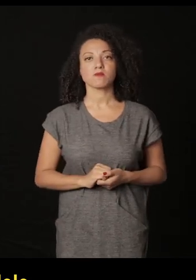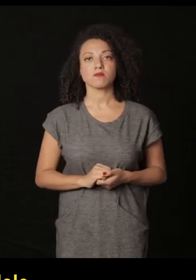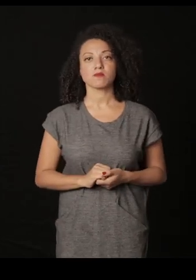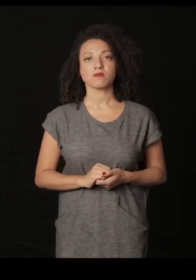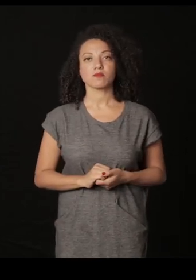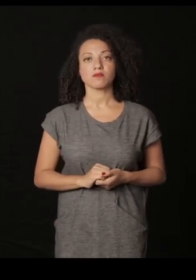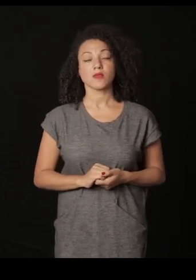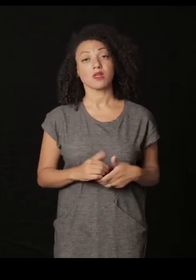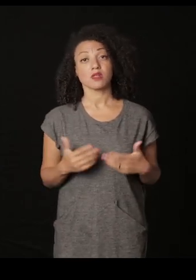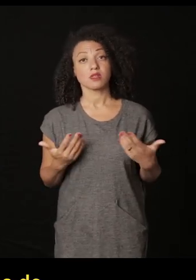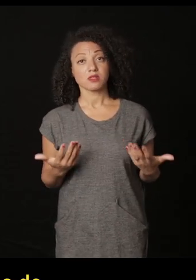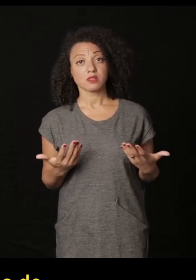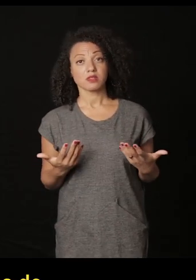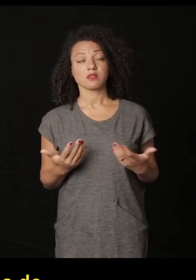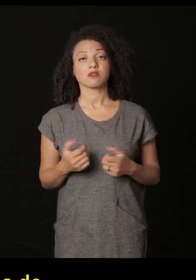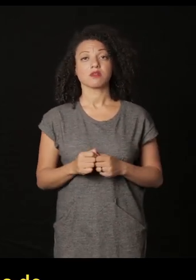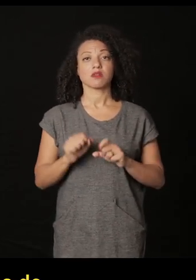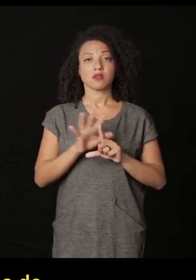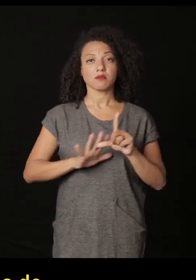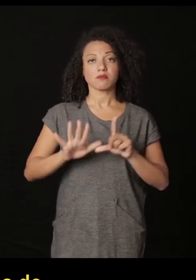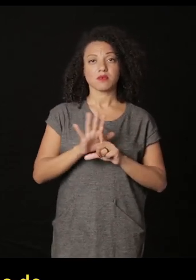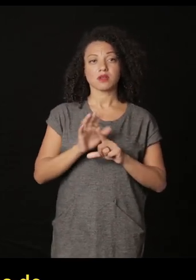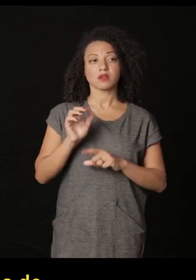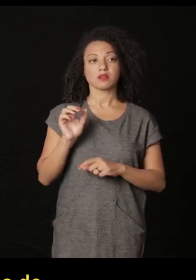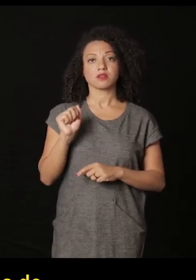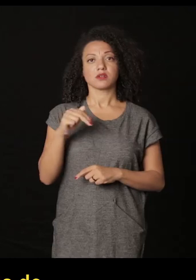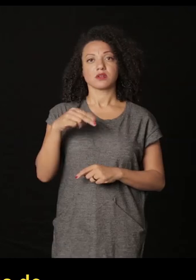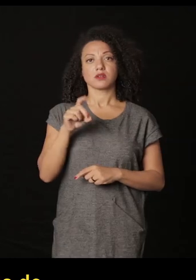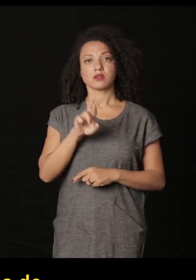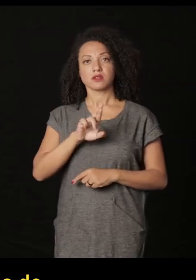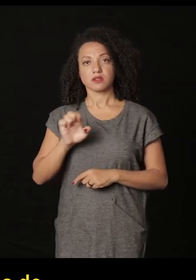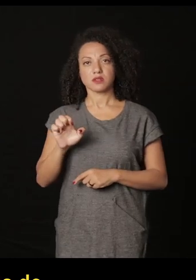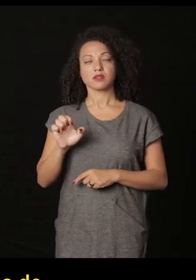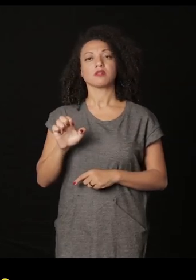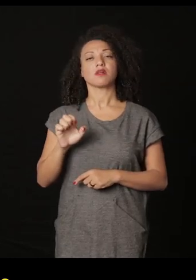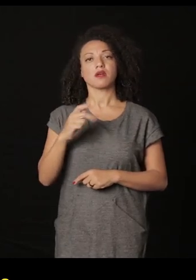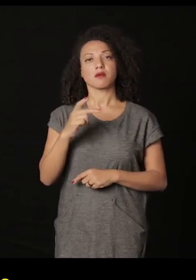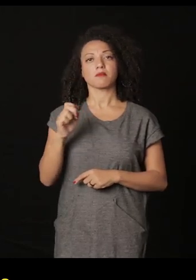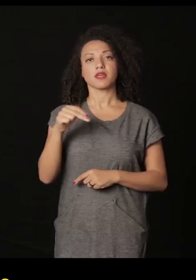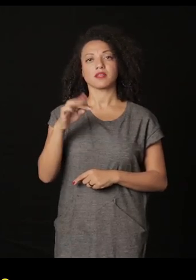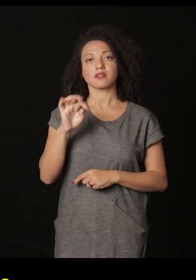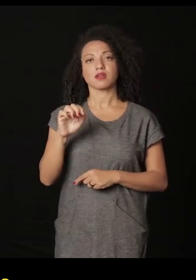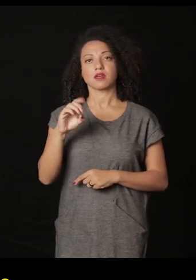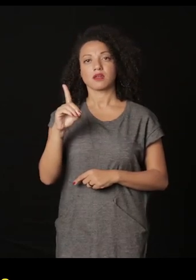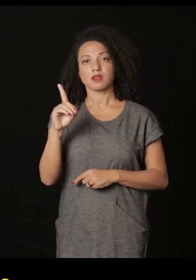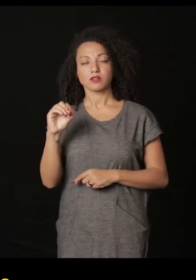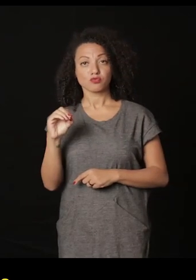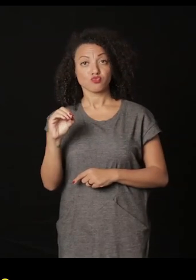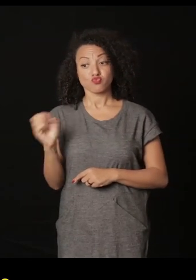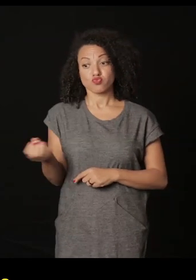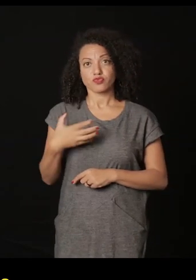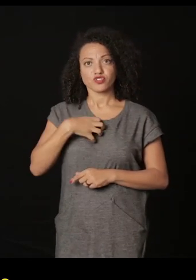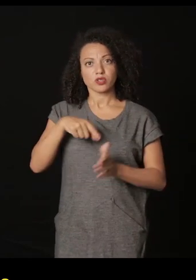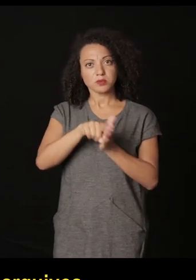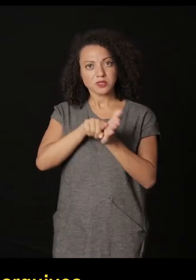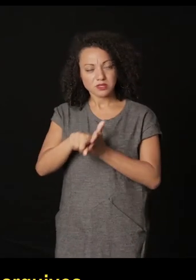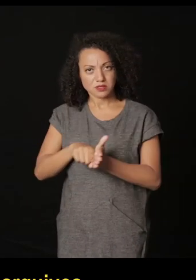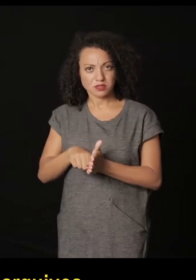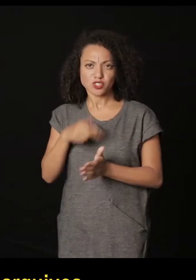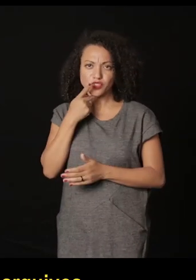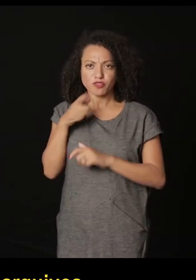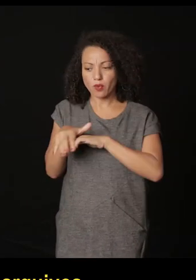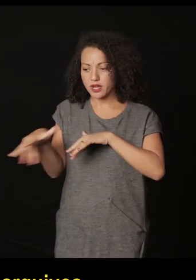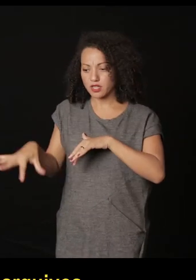de él ahí pasamos para las imágenes de André Penteado que forma una nueva forma de hacer la pesquisa